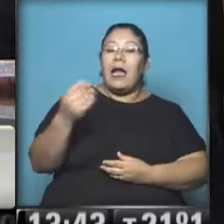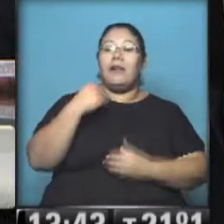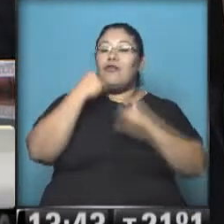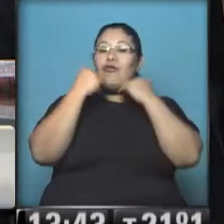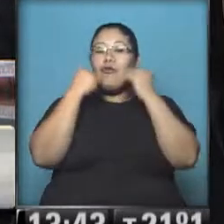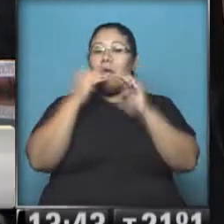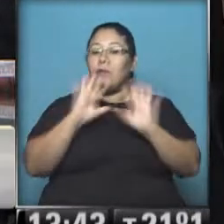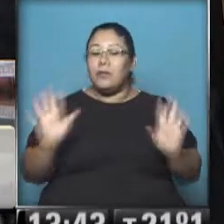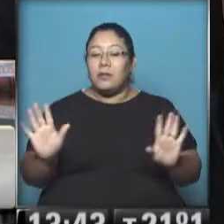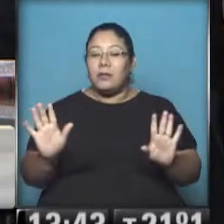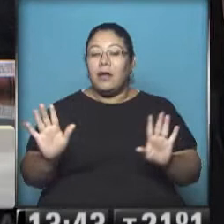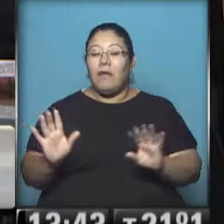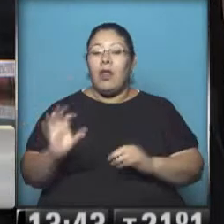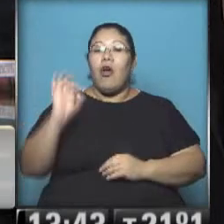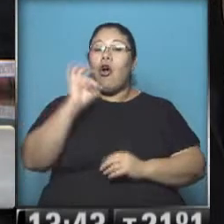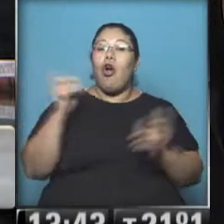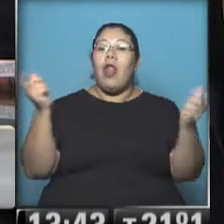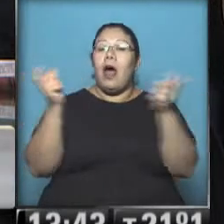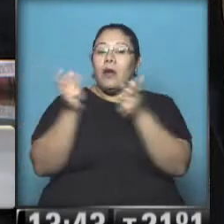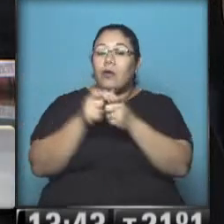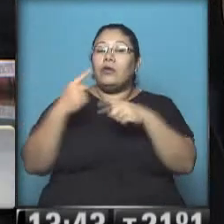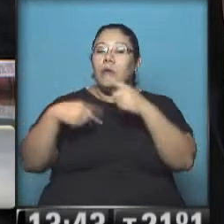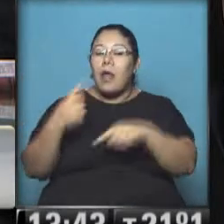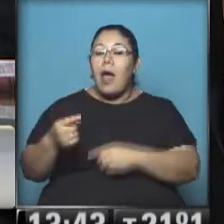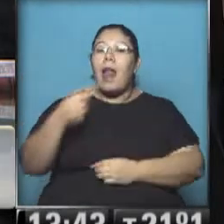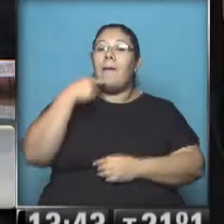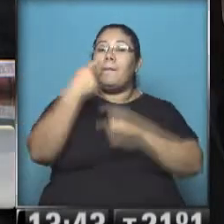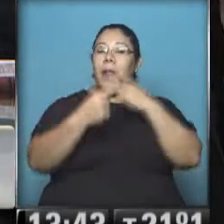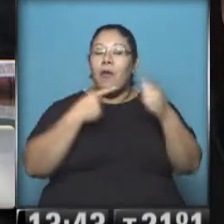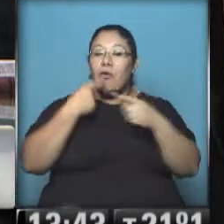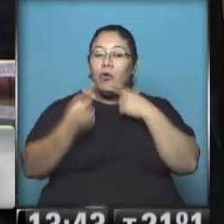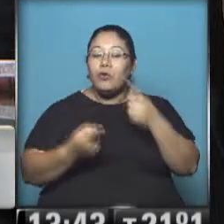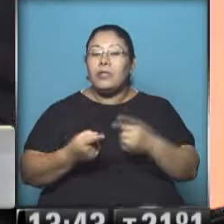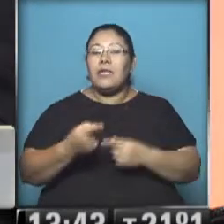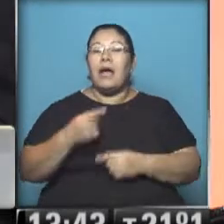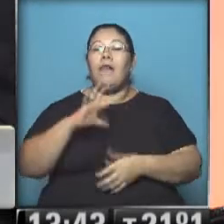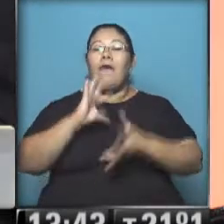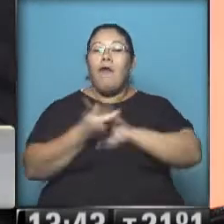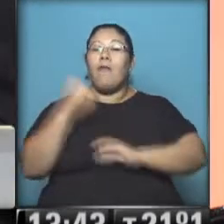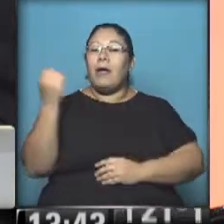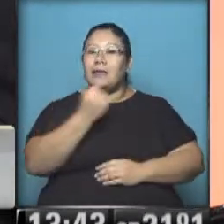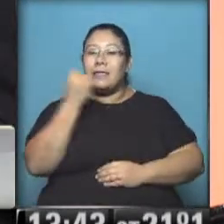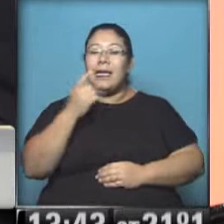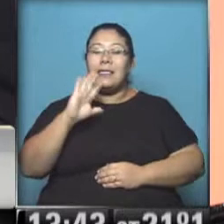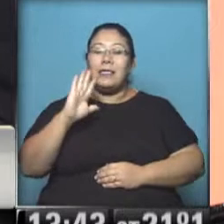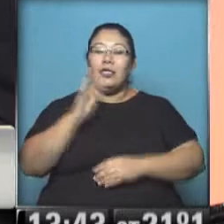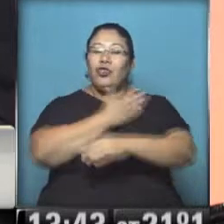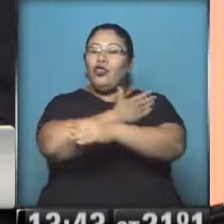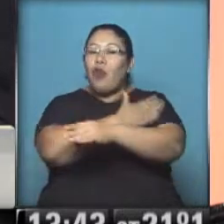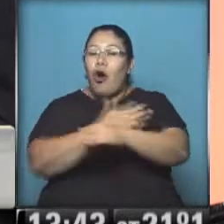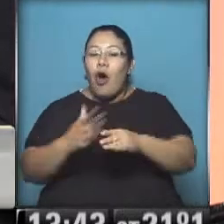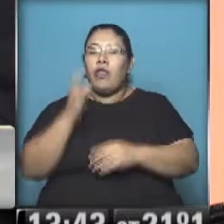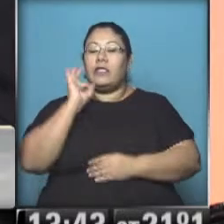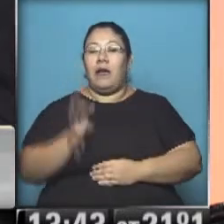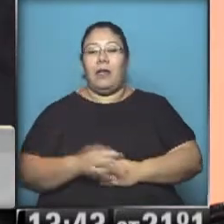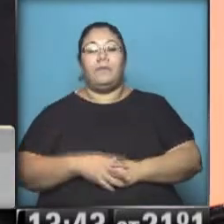lo mismo que se pensaba hacer hoy, que es preguntar todo e intentar saber todo, se va a poder alcanzar. Bueno, hay una causa y se